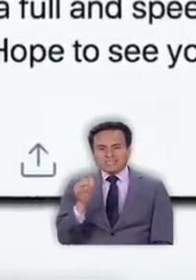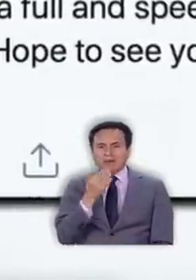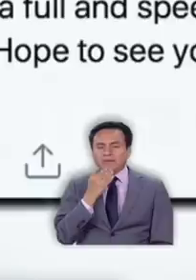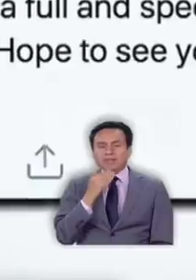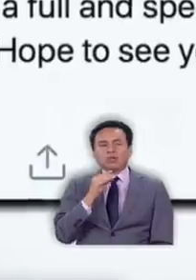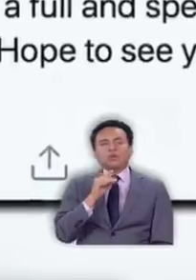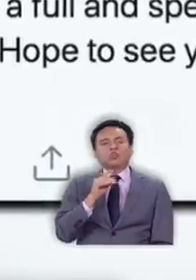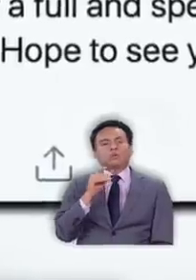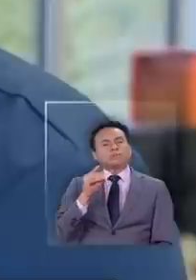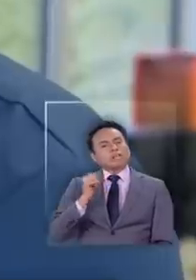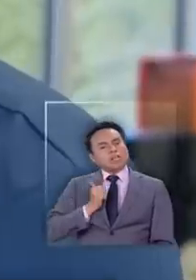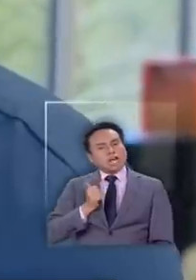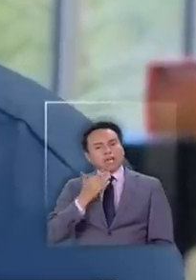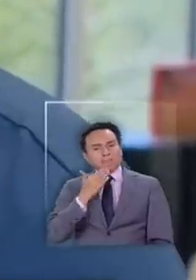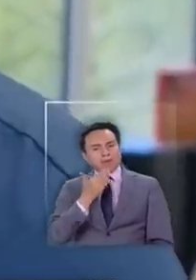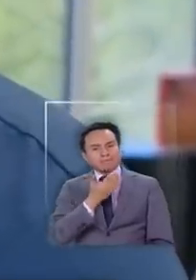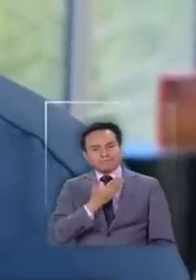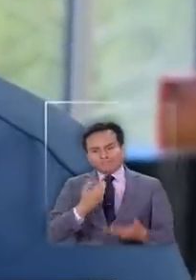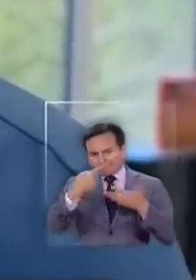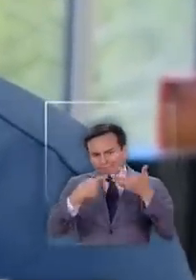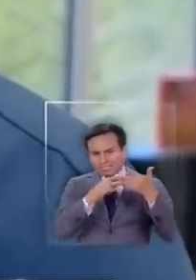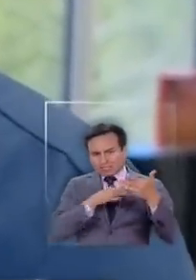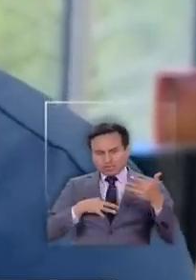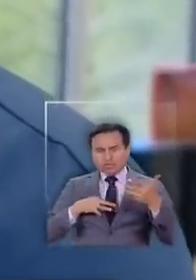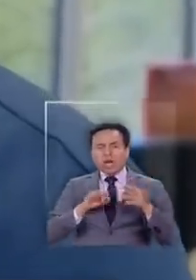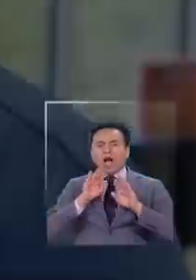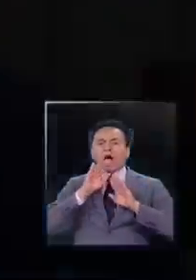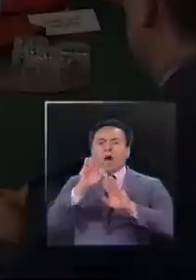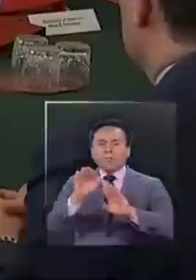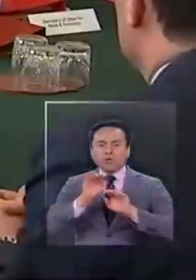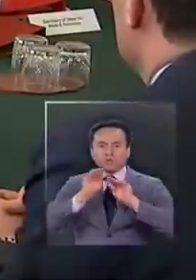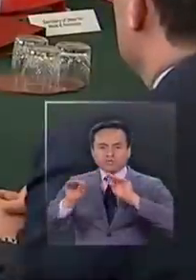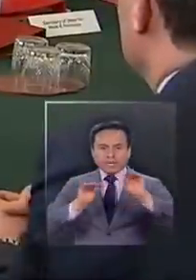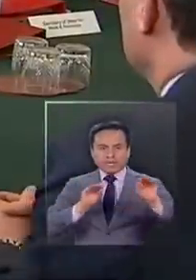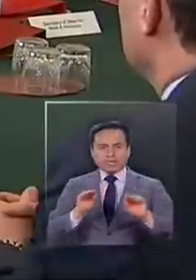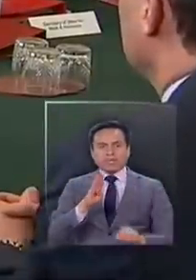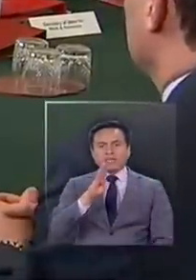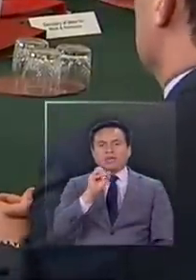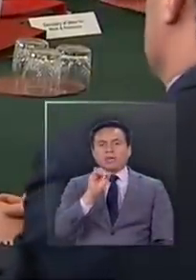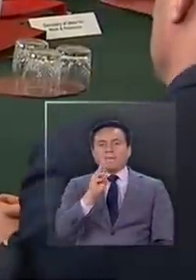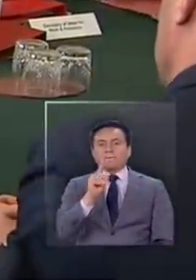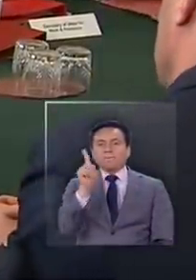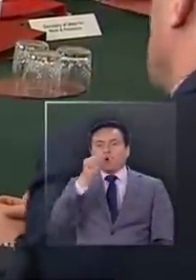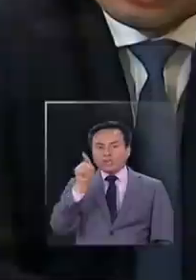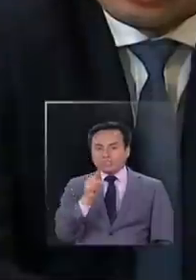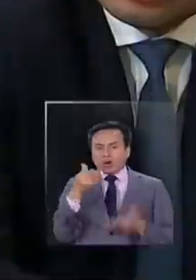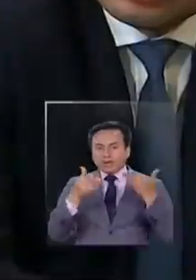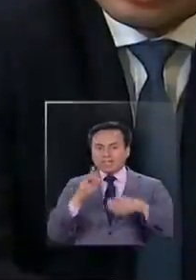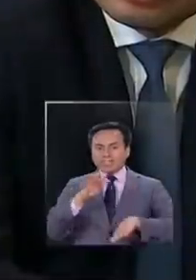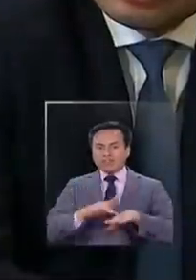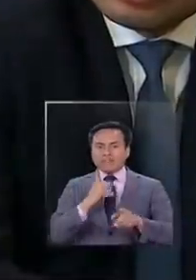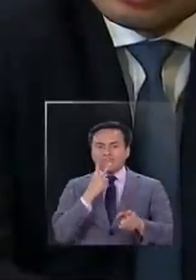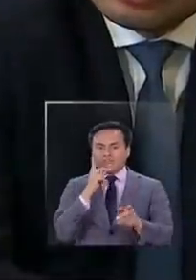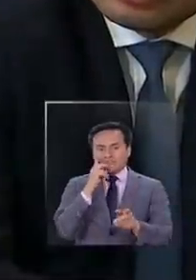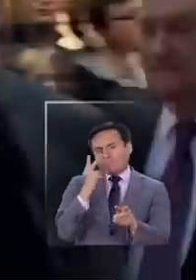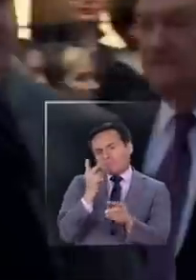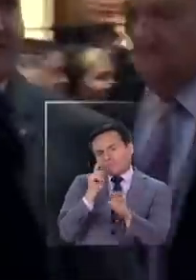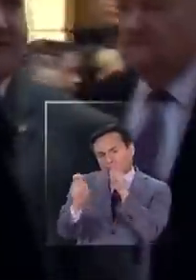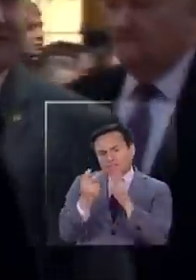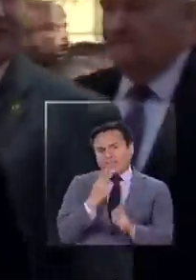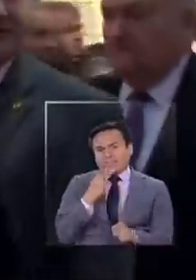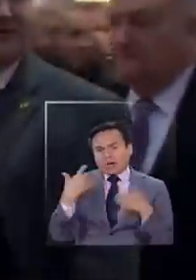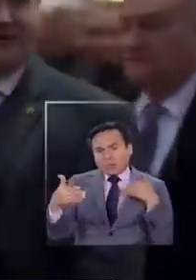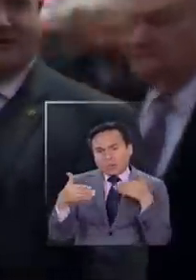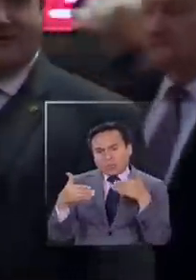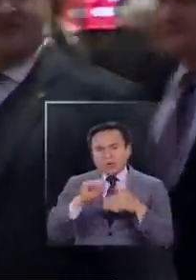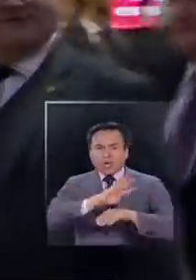Trudeau, quienes mandaron sus mensajes de apoyo. Boris Johnson se encuentra en estado crítico y sigue luchando